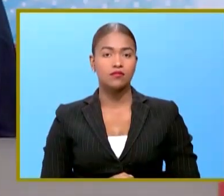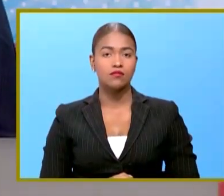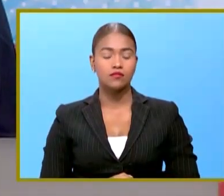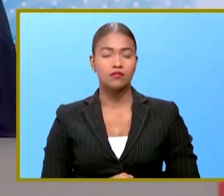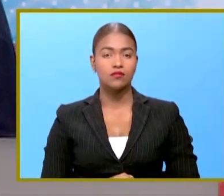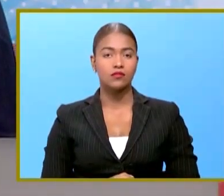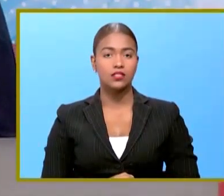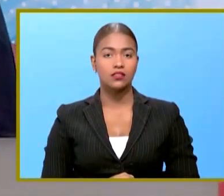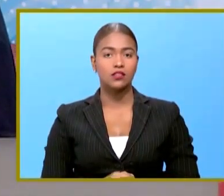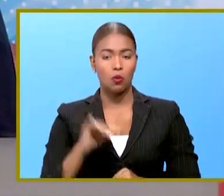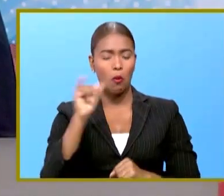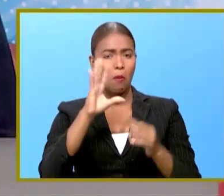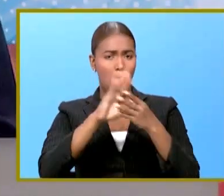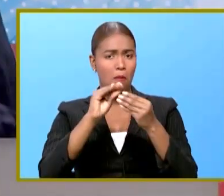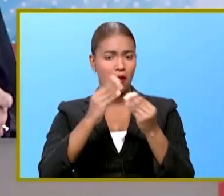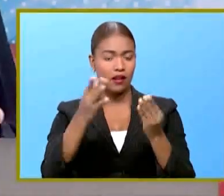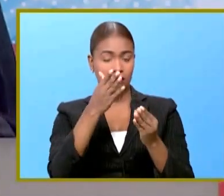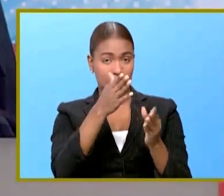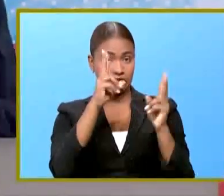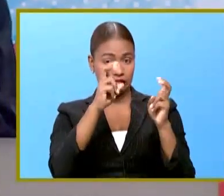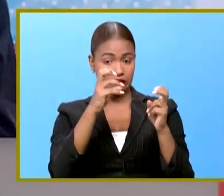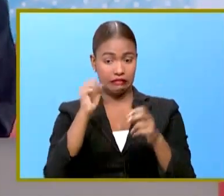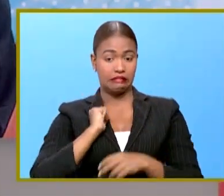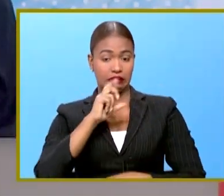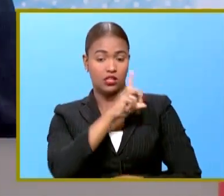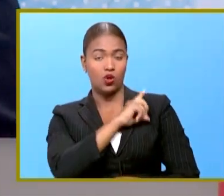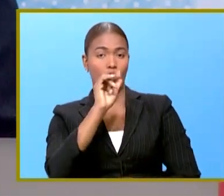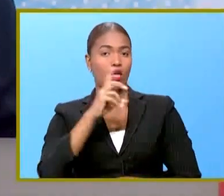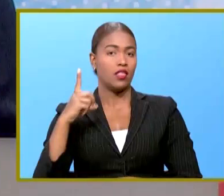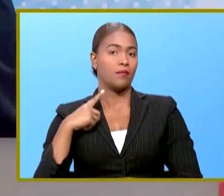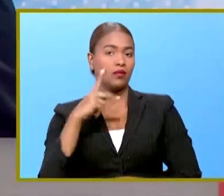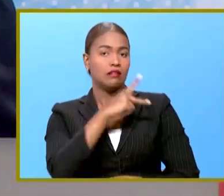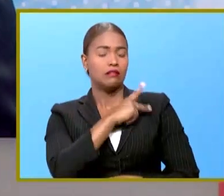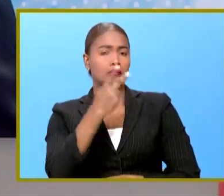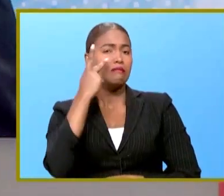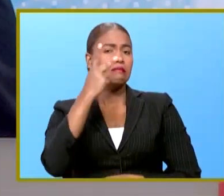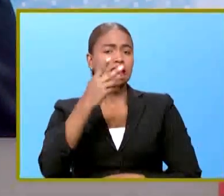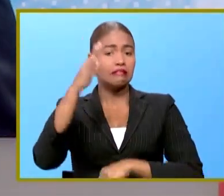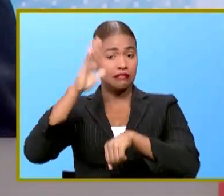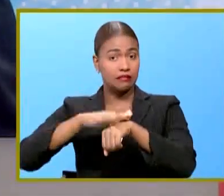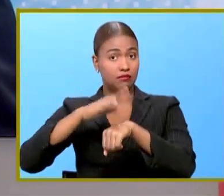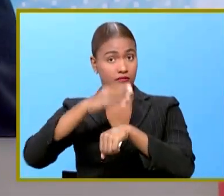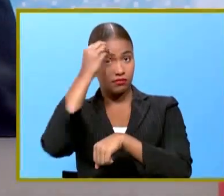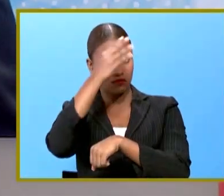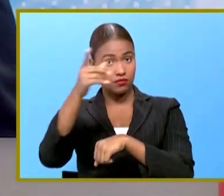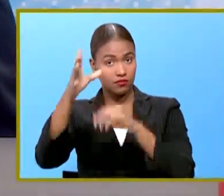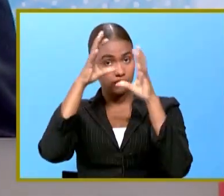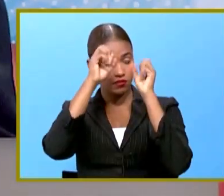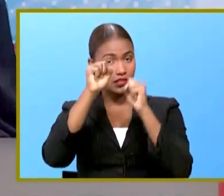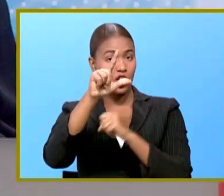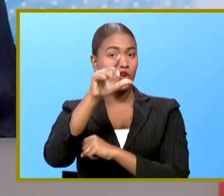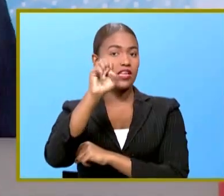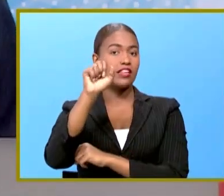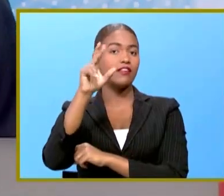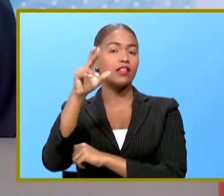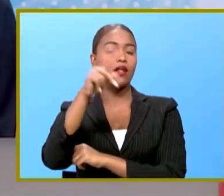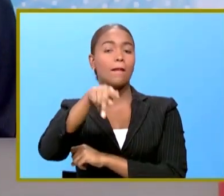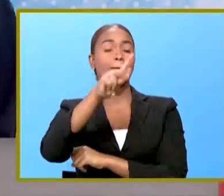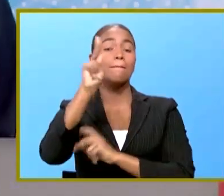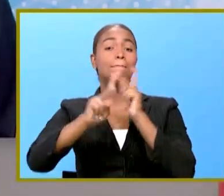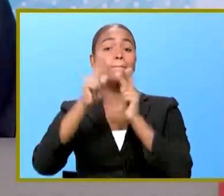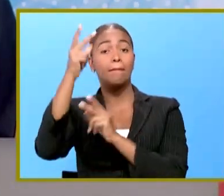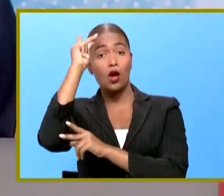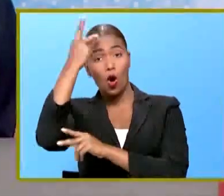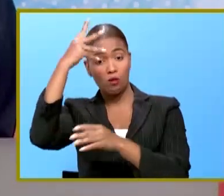Bueno, precisamente senadores y diputados reaccionan a la advertencia que hace el presidente Luis Abinader a los funcionarios en